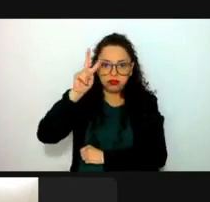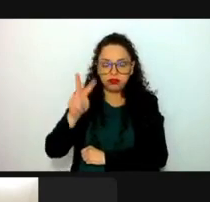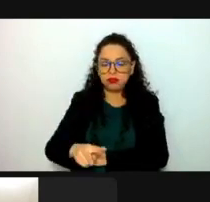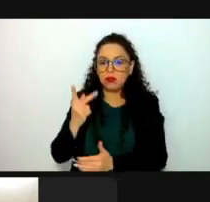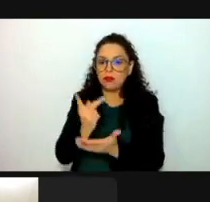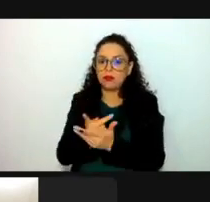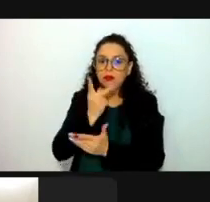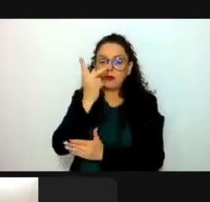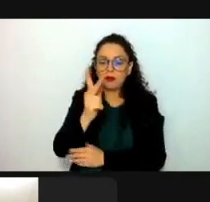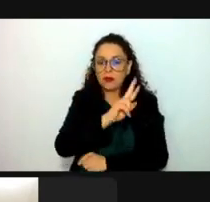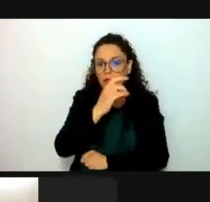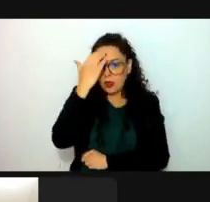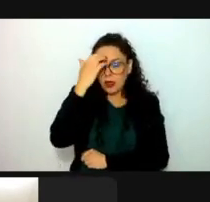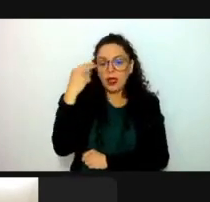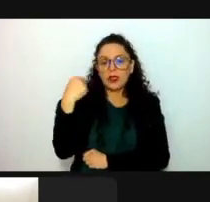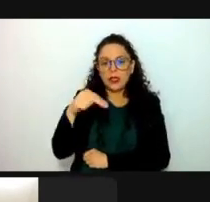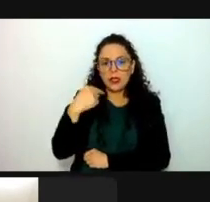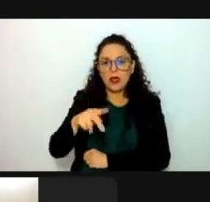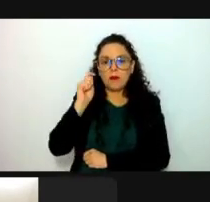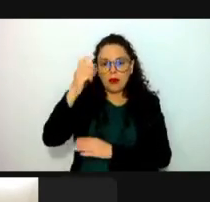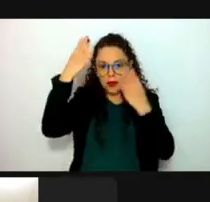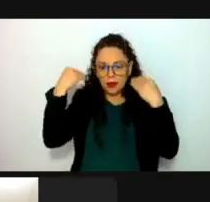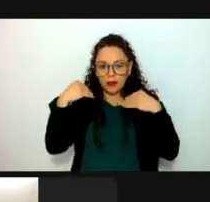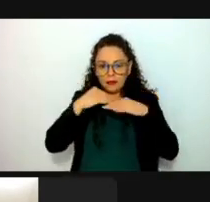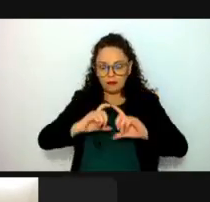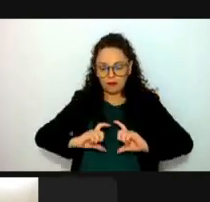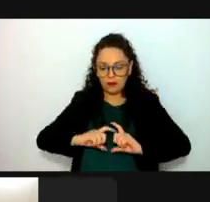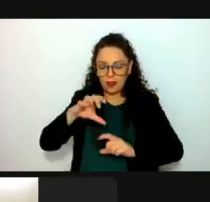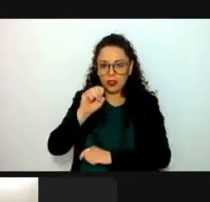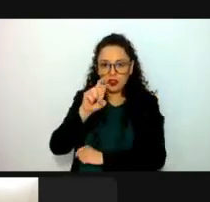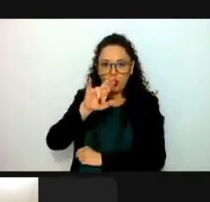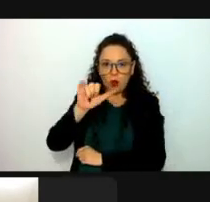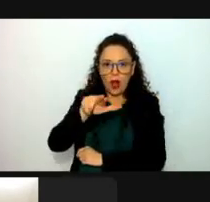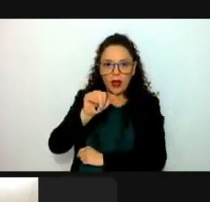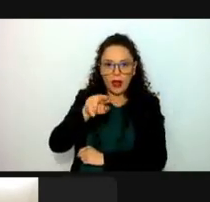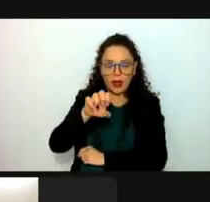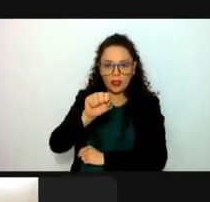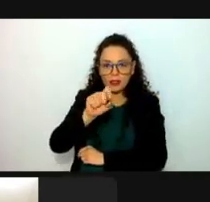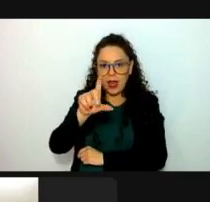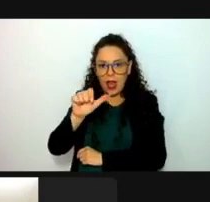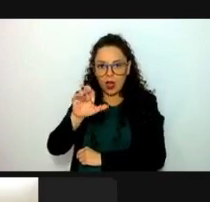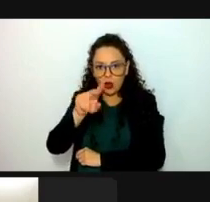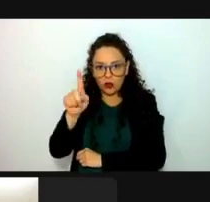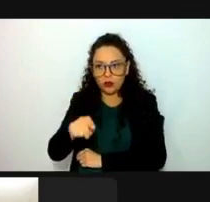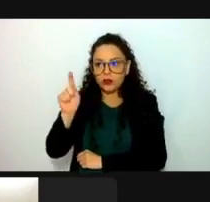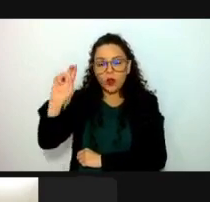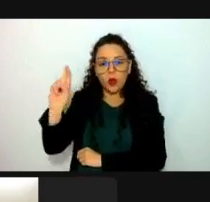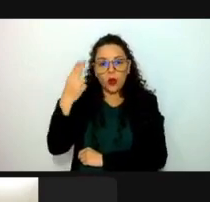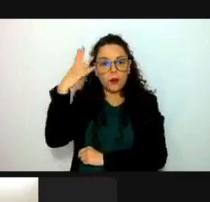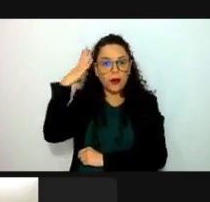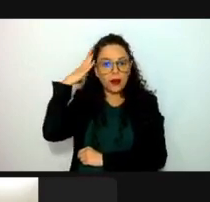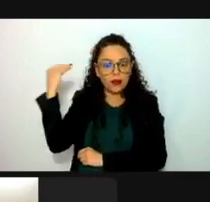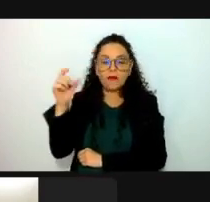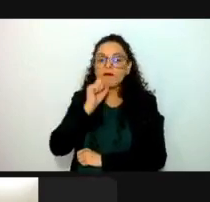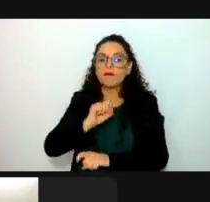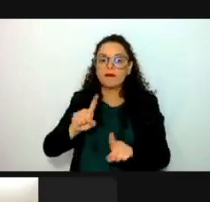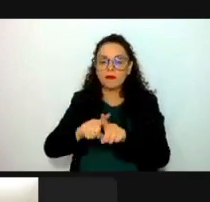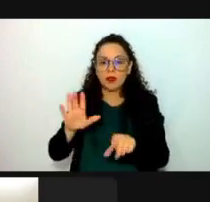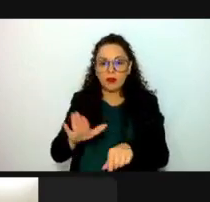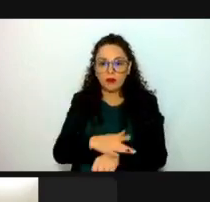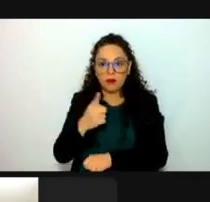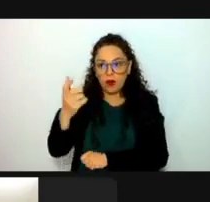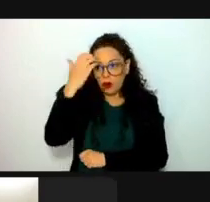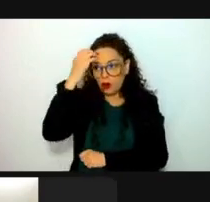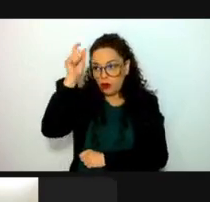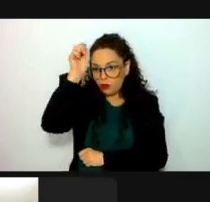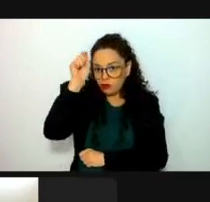reconocimiento de Sor Juana Inés de la Cruz, el de las Mujeres en la Ciencia de la Universidad de Colima por la aportación al conocimiento del volcán de Colima.